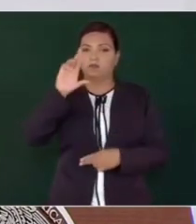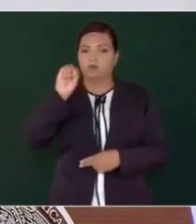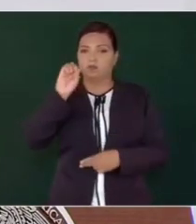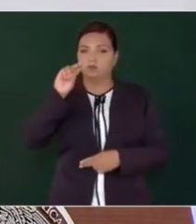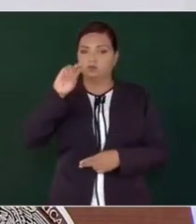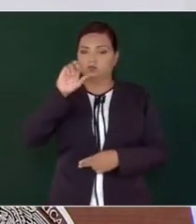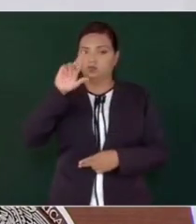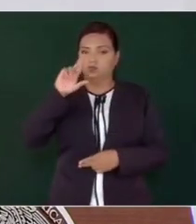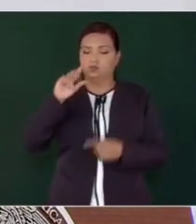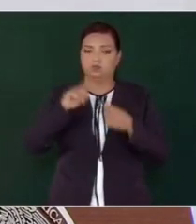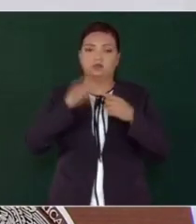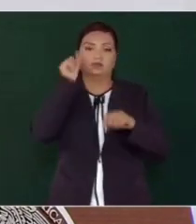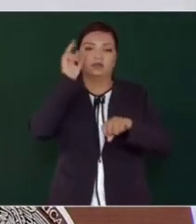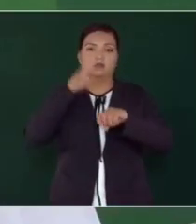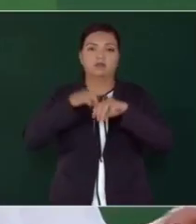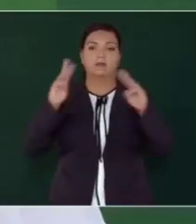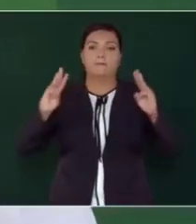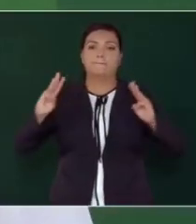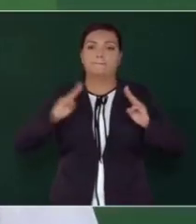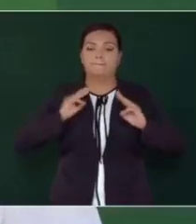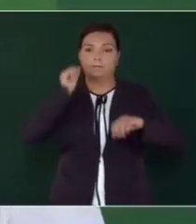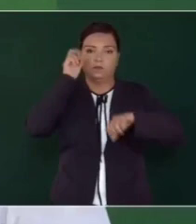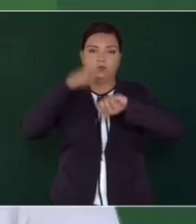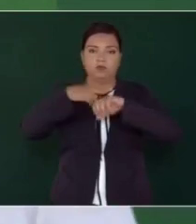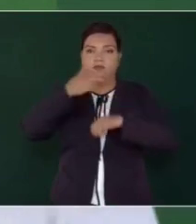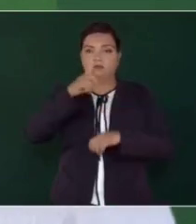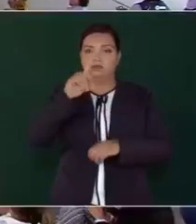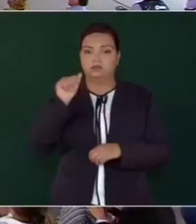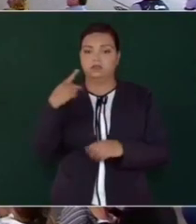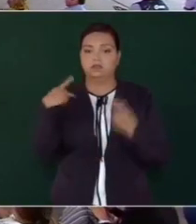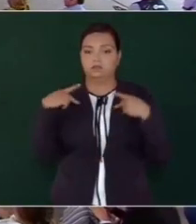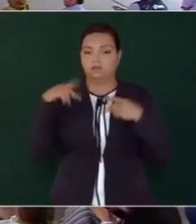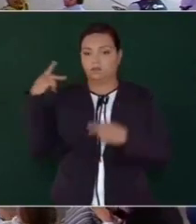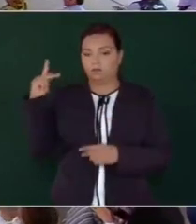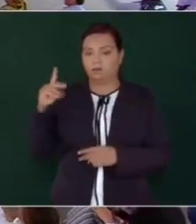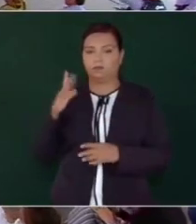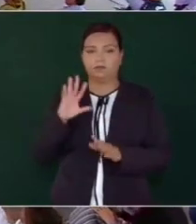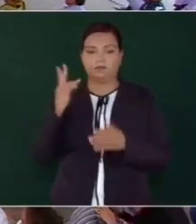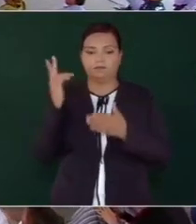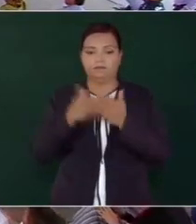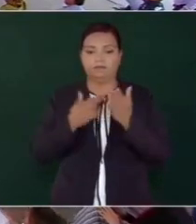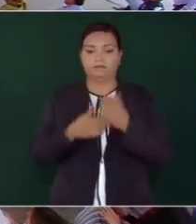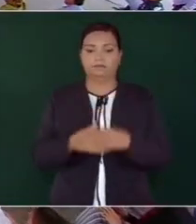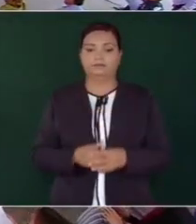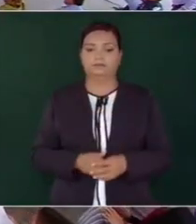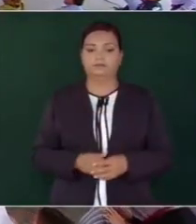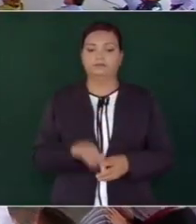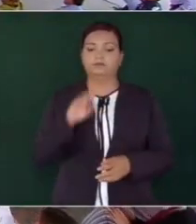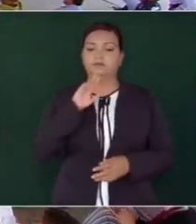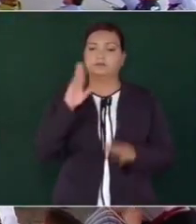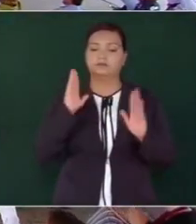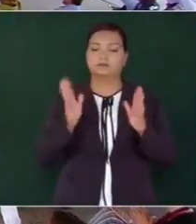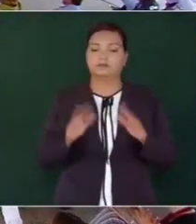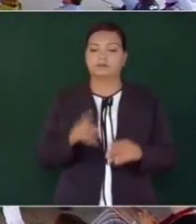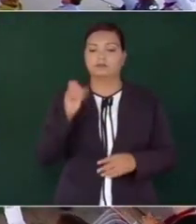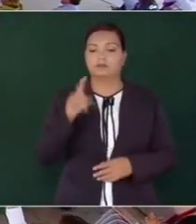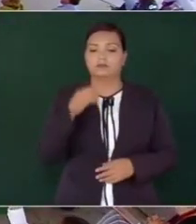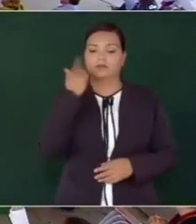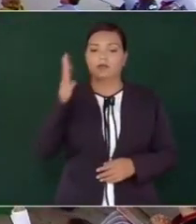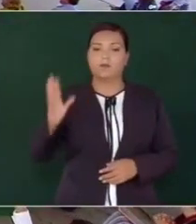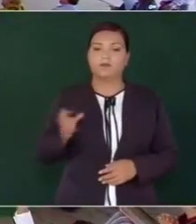la Secretaría de Marina, el Secretario de Hacienda y el Servidor. Ya está resuelto. Y también